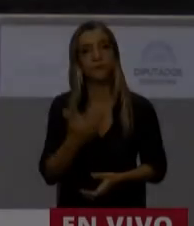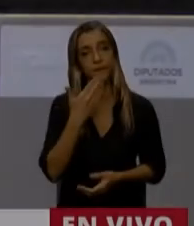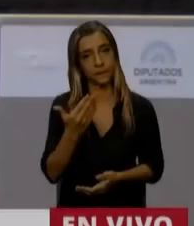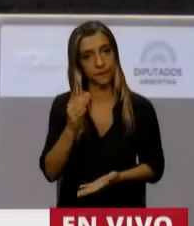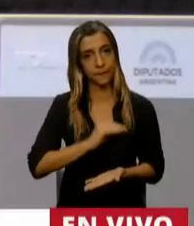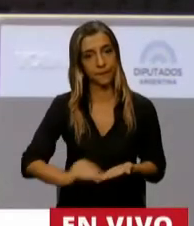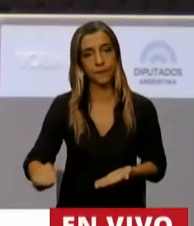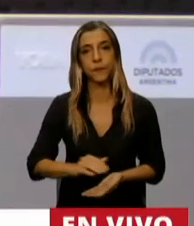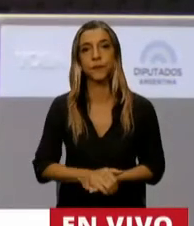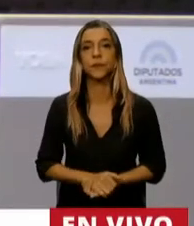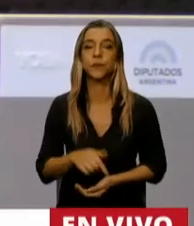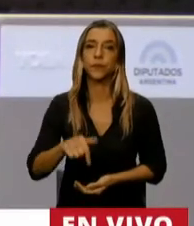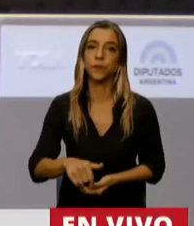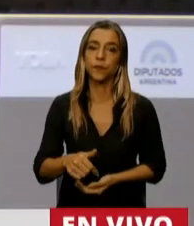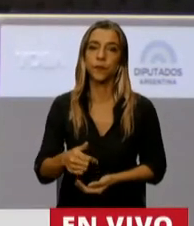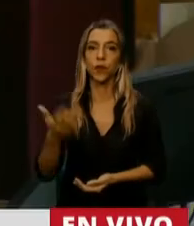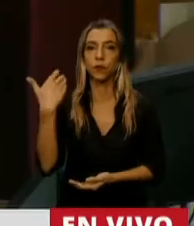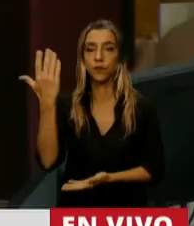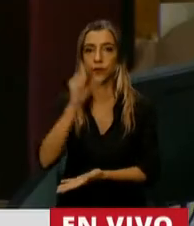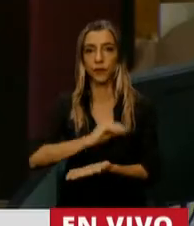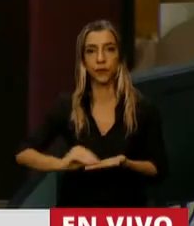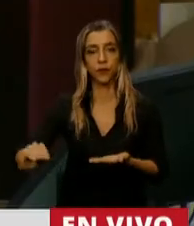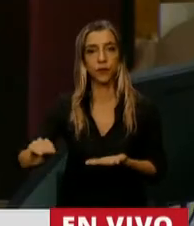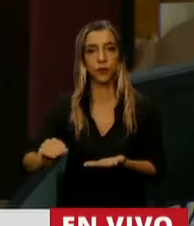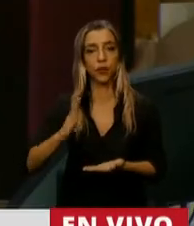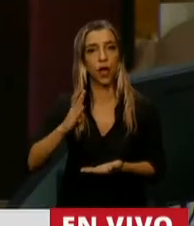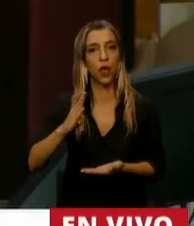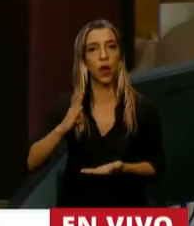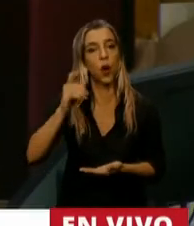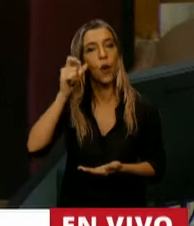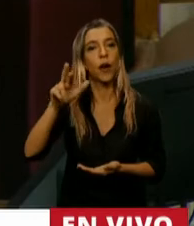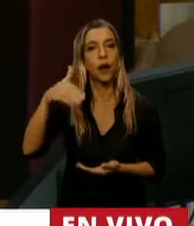Tiene la palabra el diputado Alejandro Bermejo.